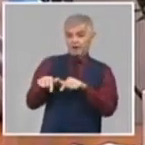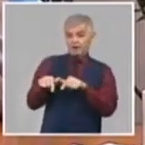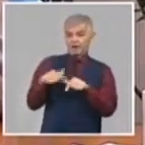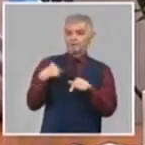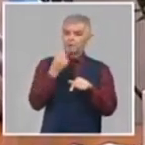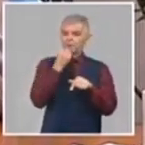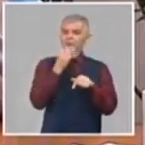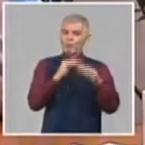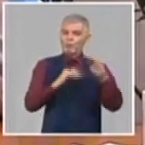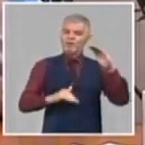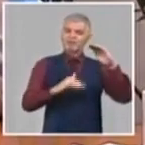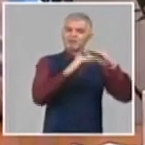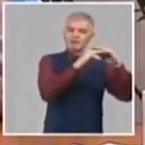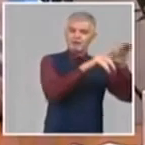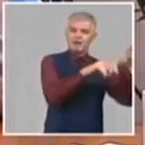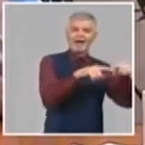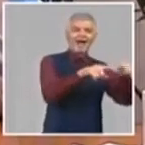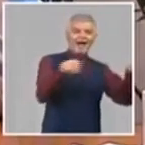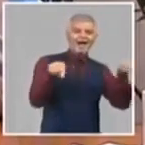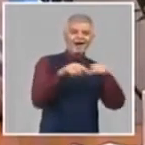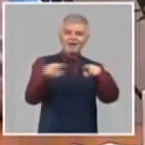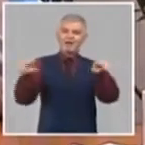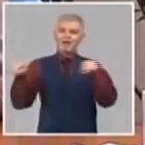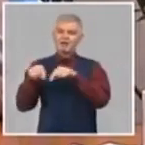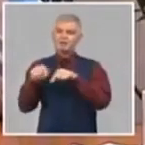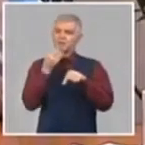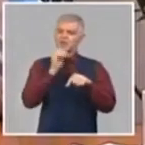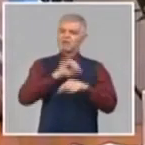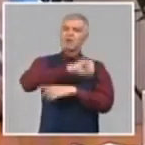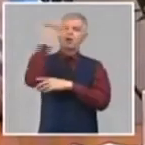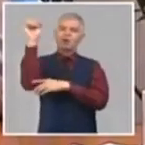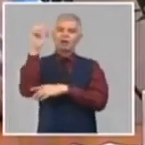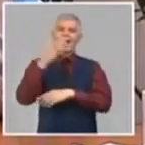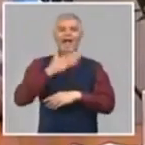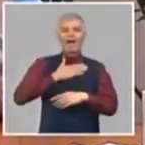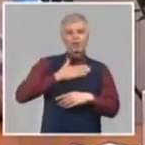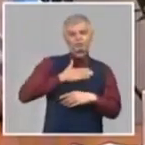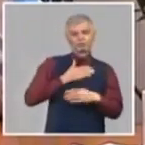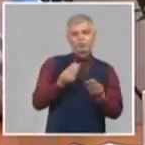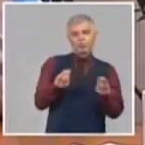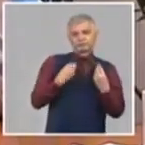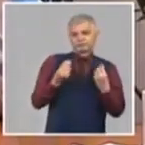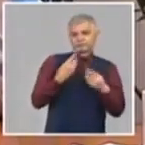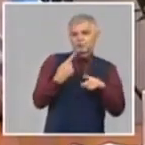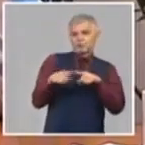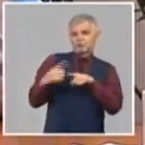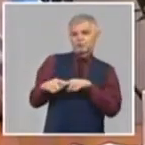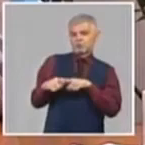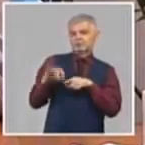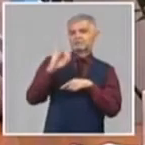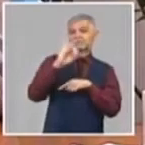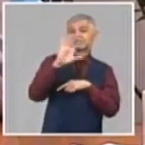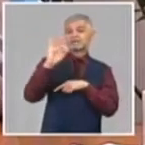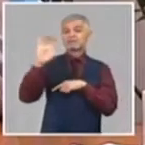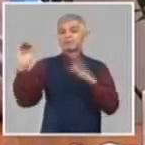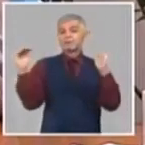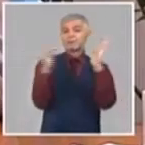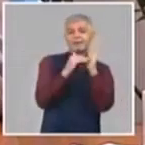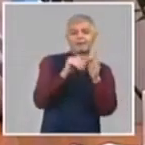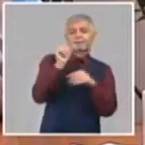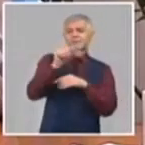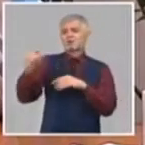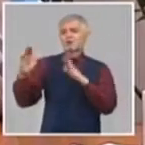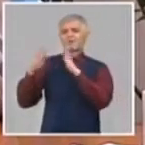cubrir las áreas que demandamos para lograr este autoabastecimiento en las comunidades de 700.000 habitantes, 500